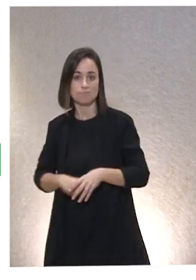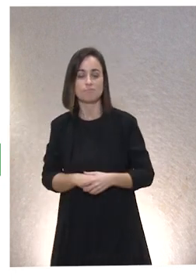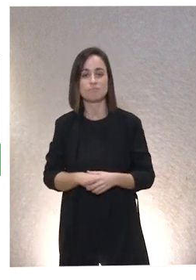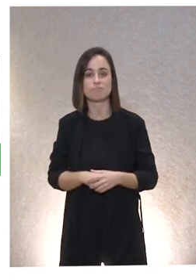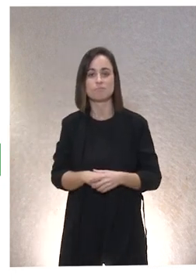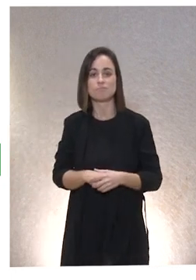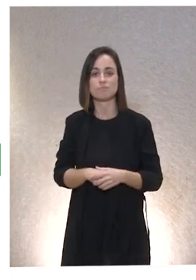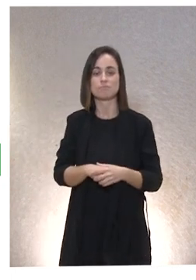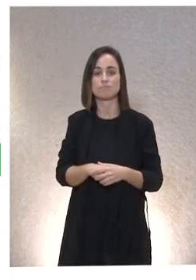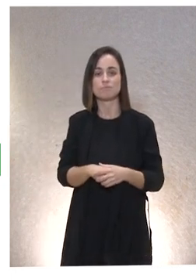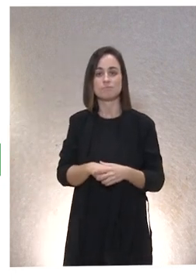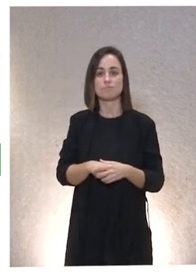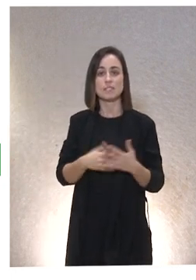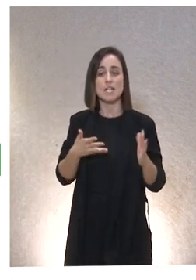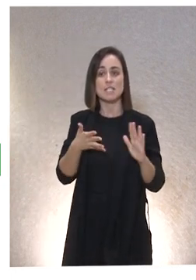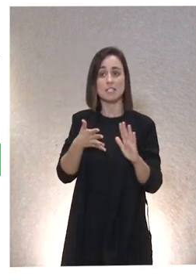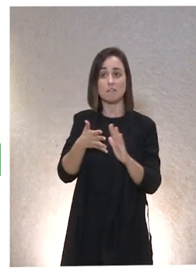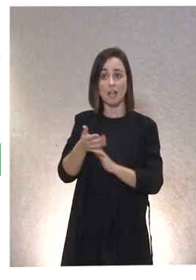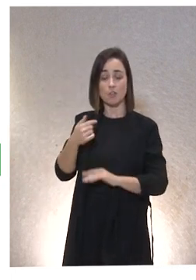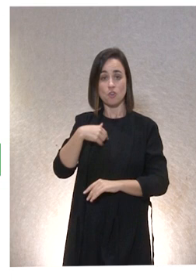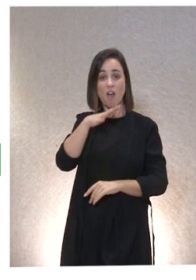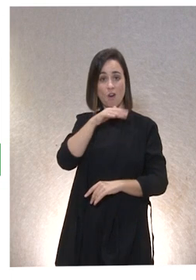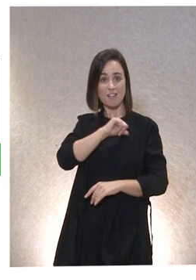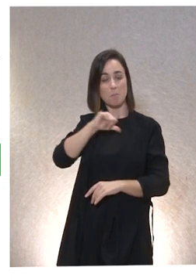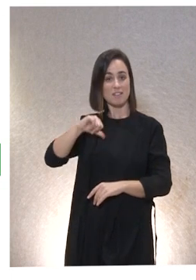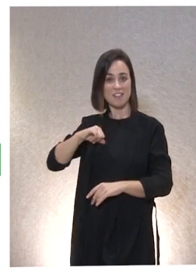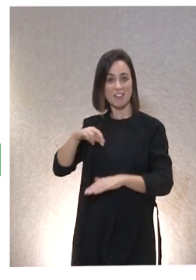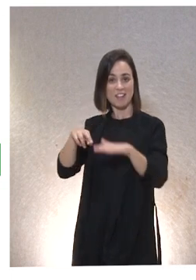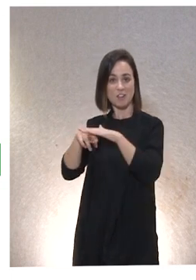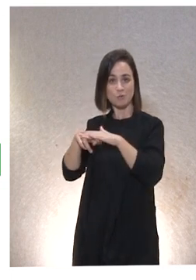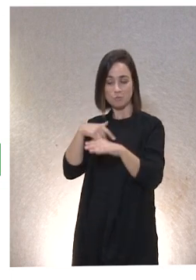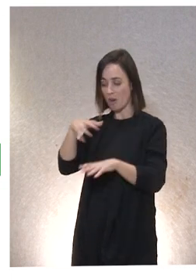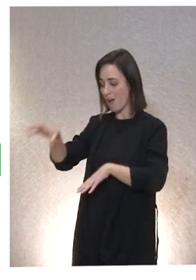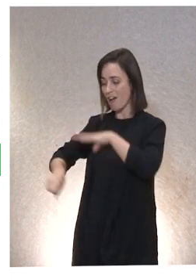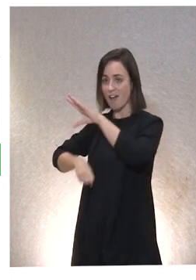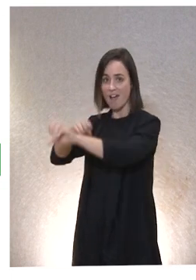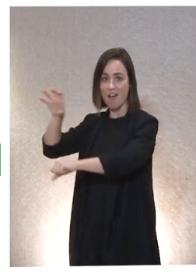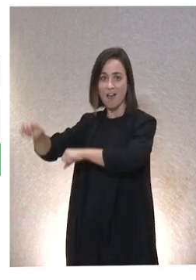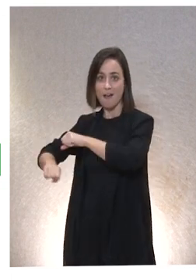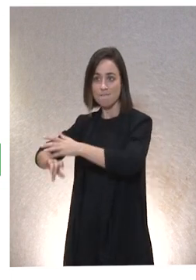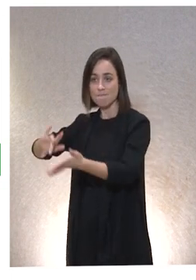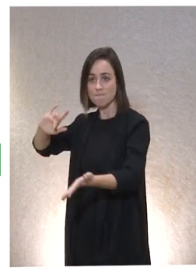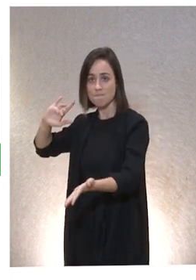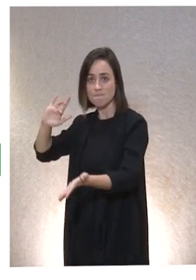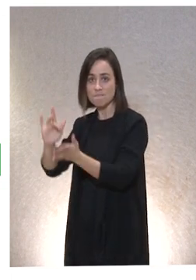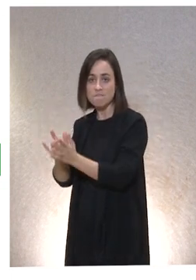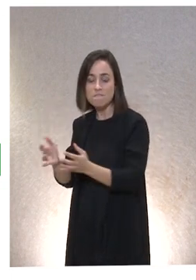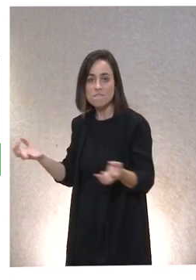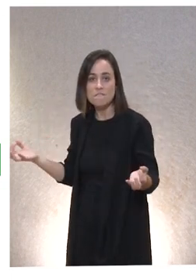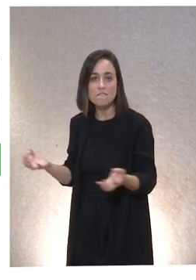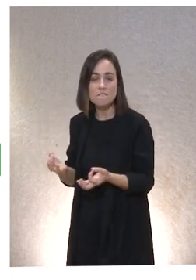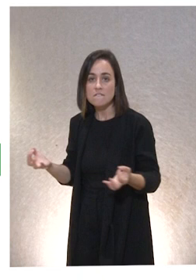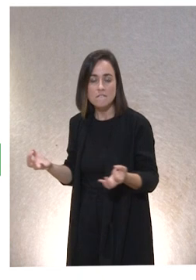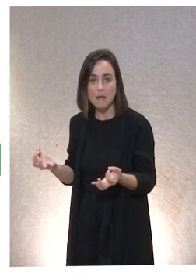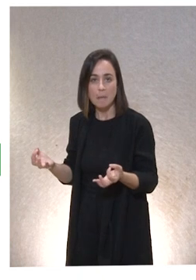la independencia posesiva explotadora de recursos nos hace esa relación. Cuando, en realidad, ¿qué es lo que pasa a la interdependencia? Reclama